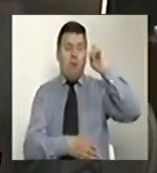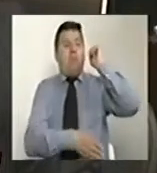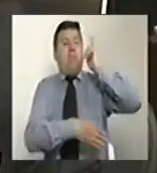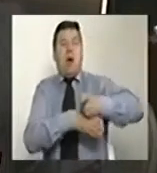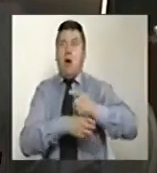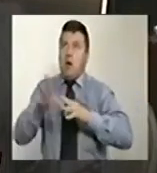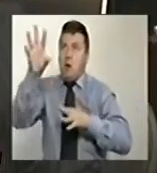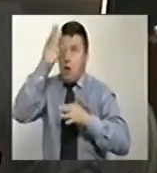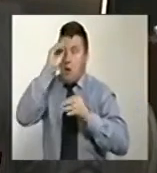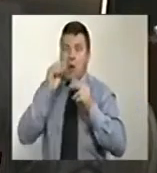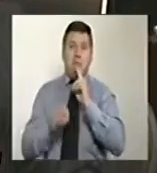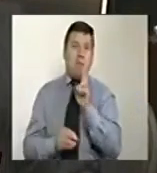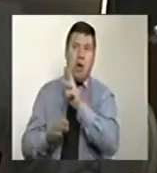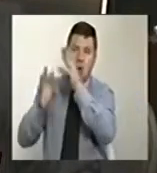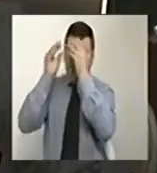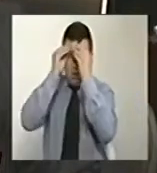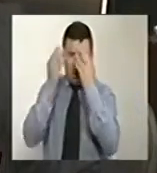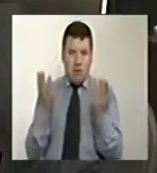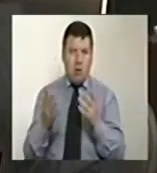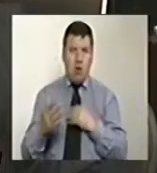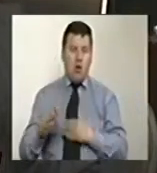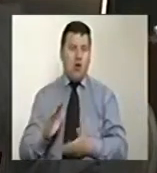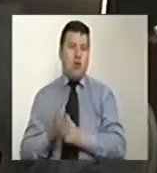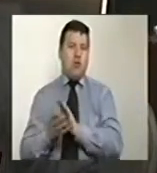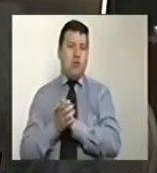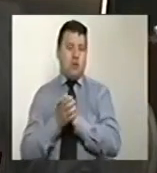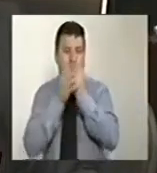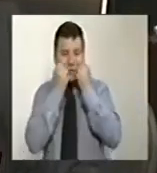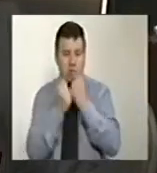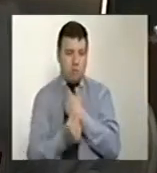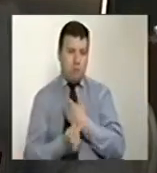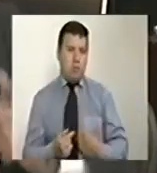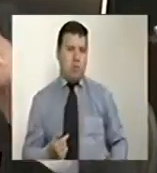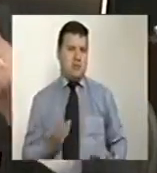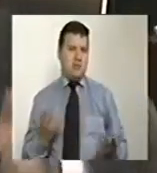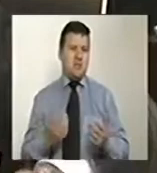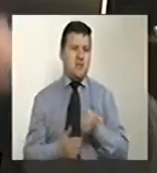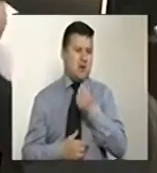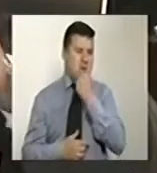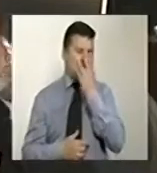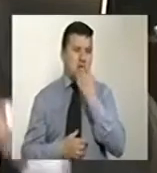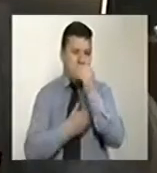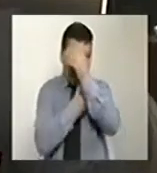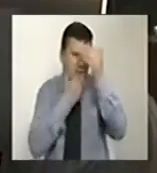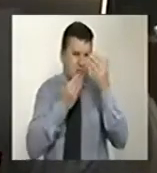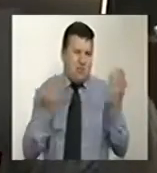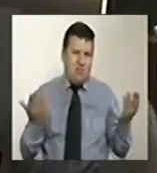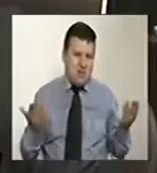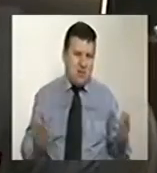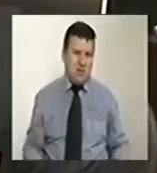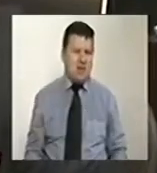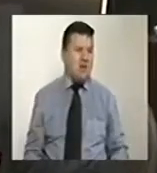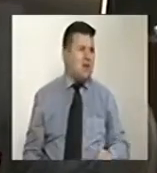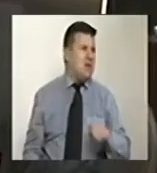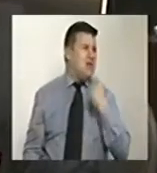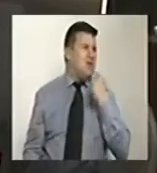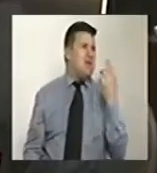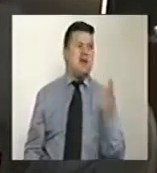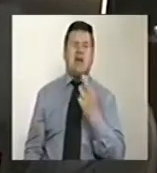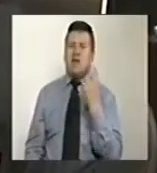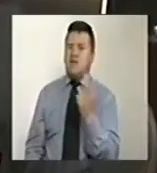dictadura venezolana, con esa complicidad de Juan Manuel Santos y los narcoterroristas de la FARC. Eso lo hemos repetido aquí